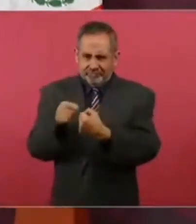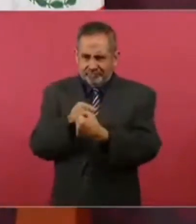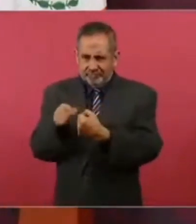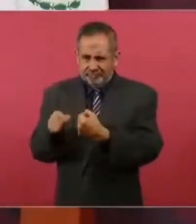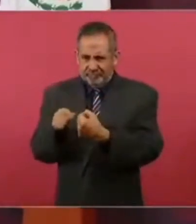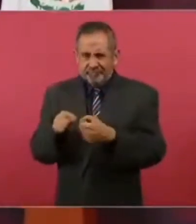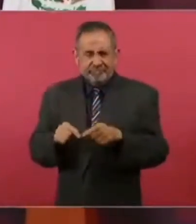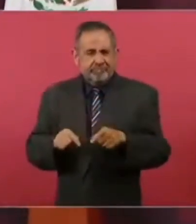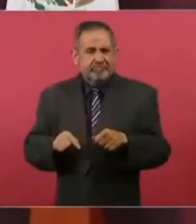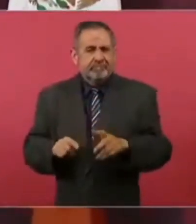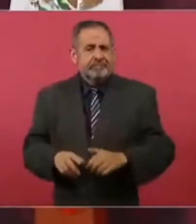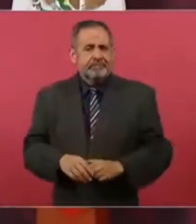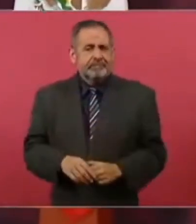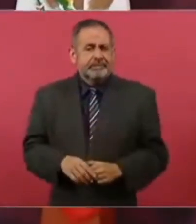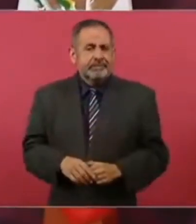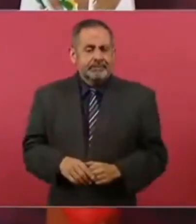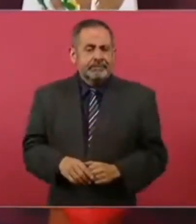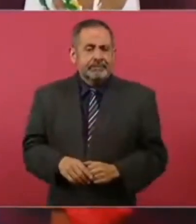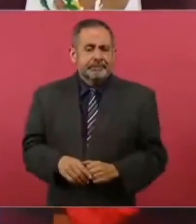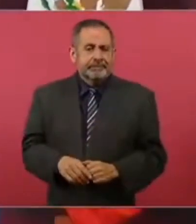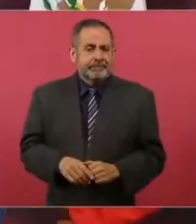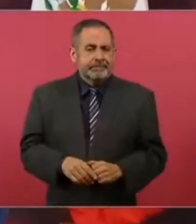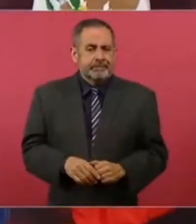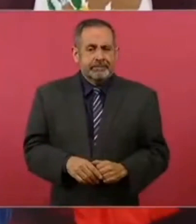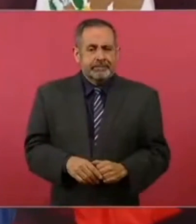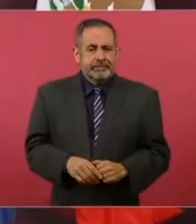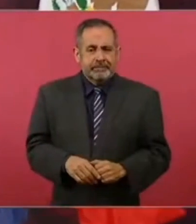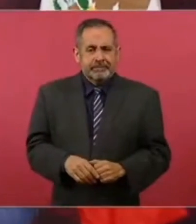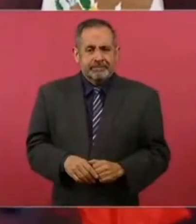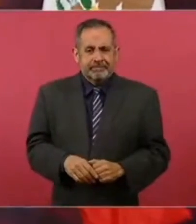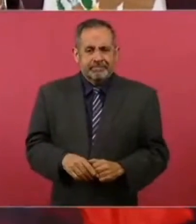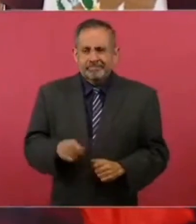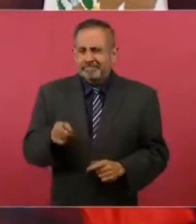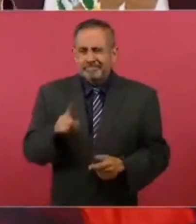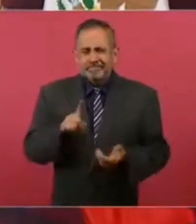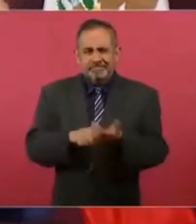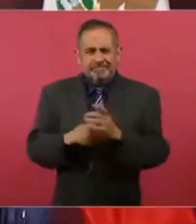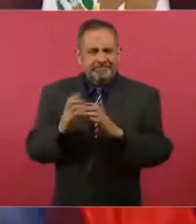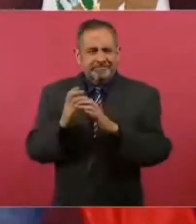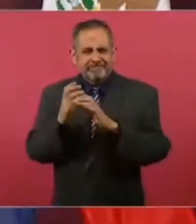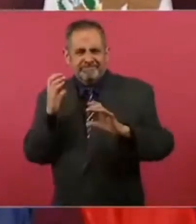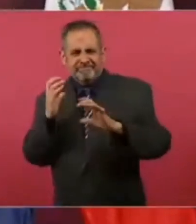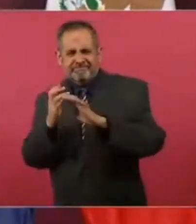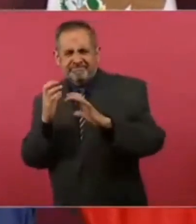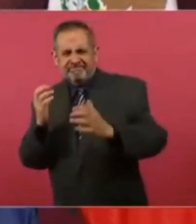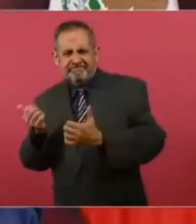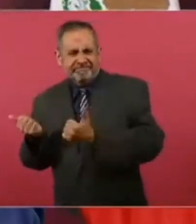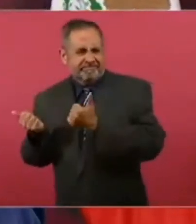hablando de camiones de ganado